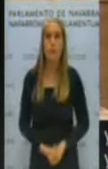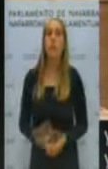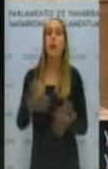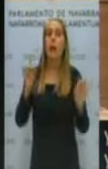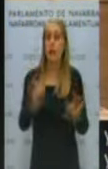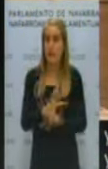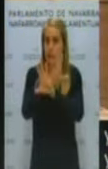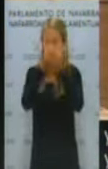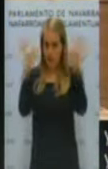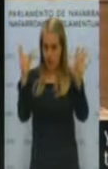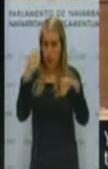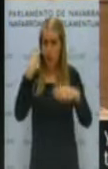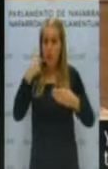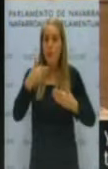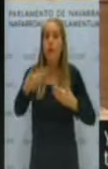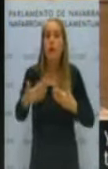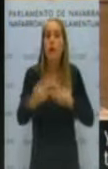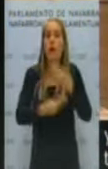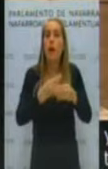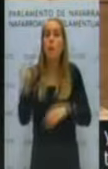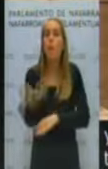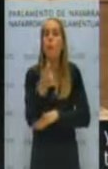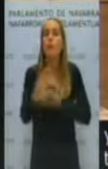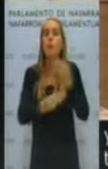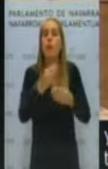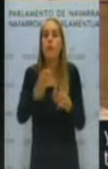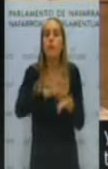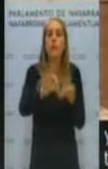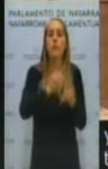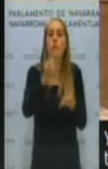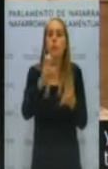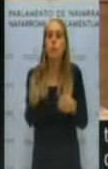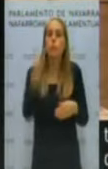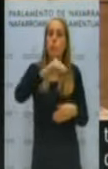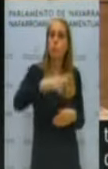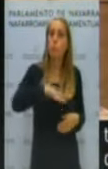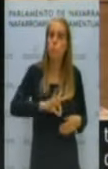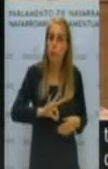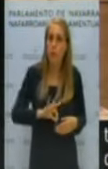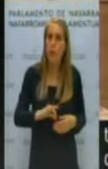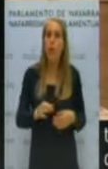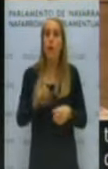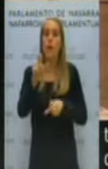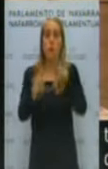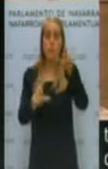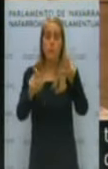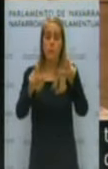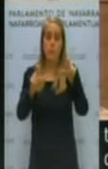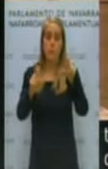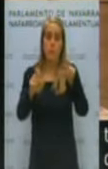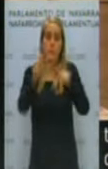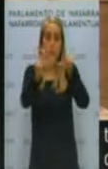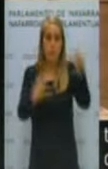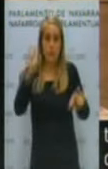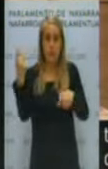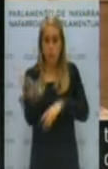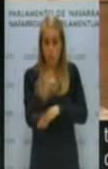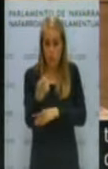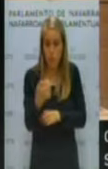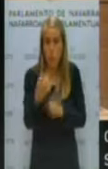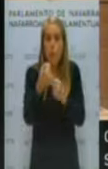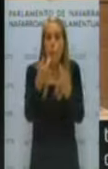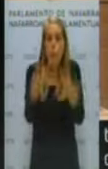horizonte al que queremos llegar en bomberos, qué servicios nuevos podemos asumir, con cuántos efectivos nos podemos